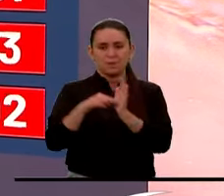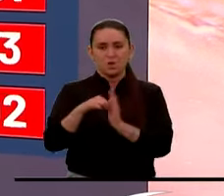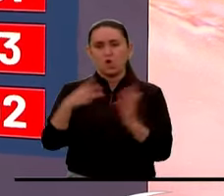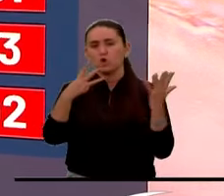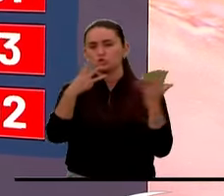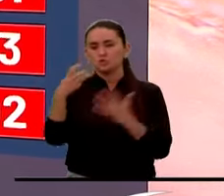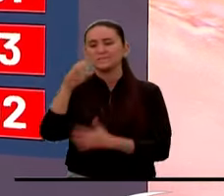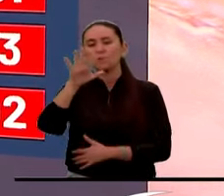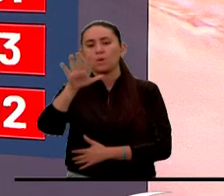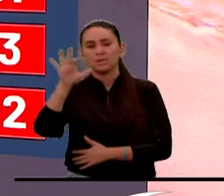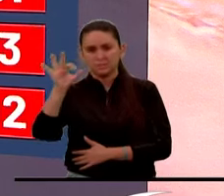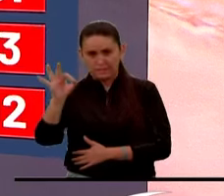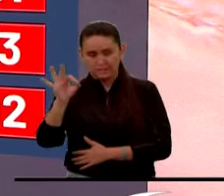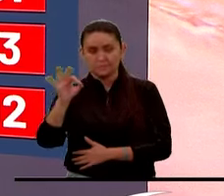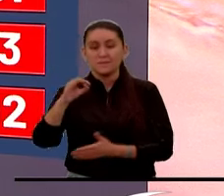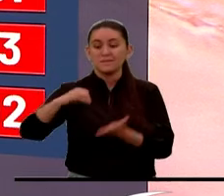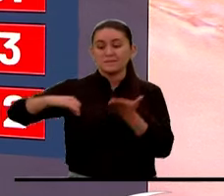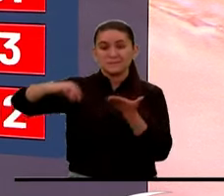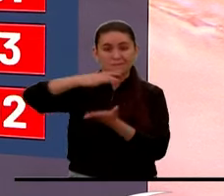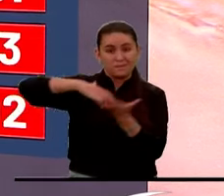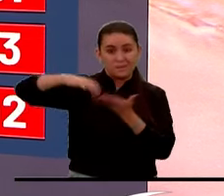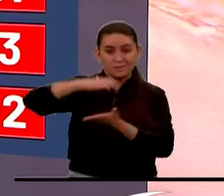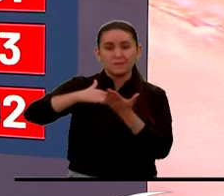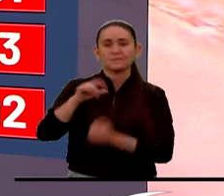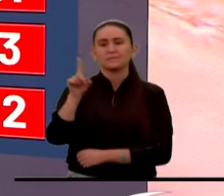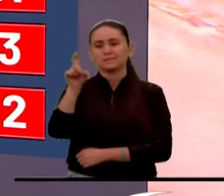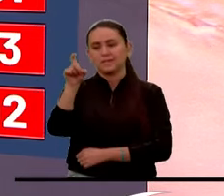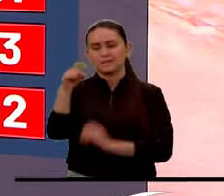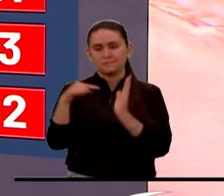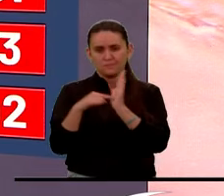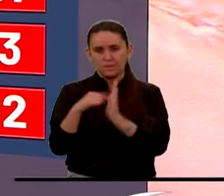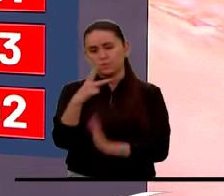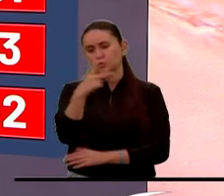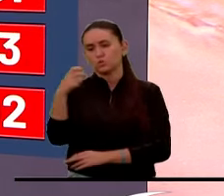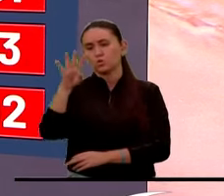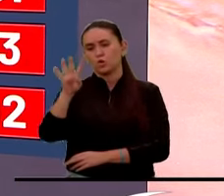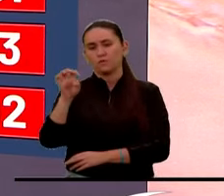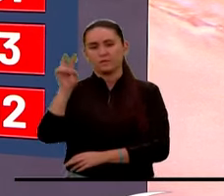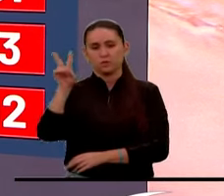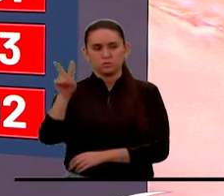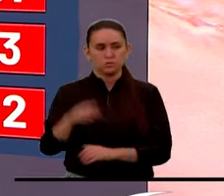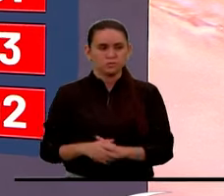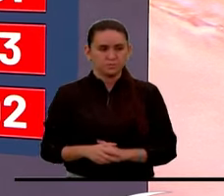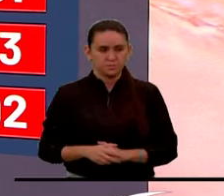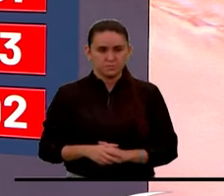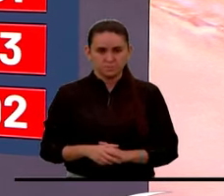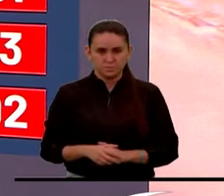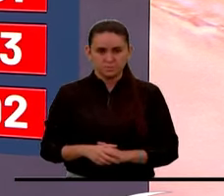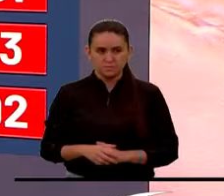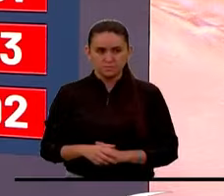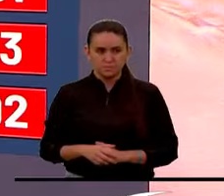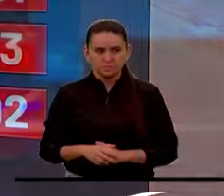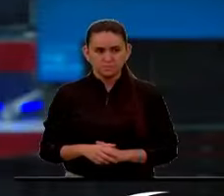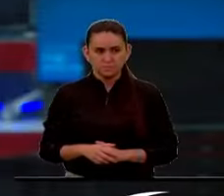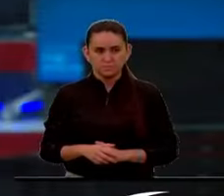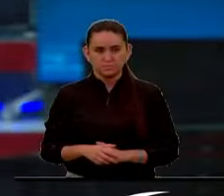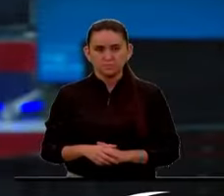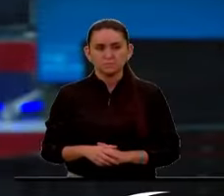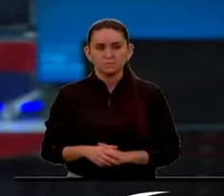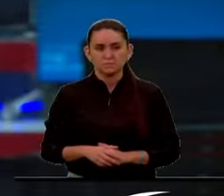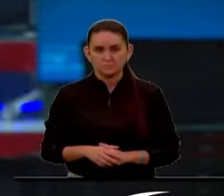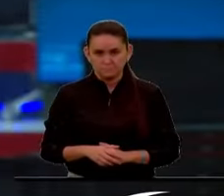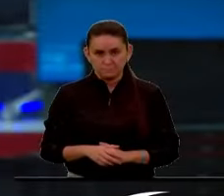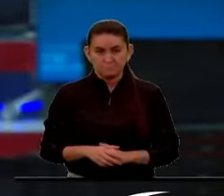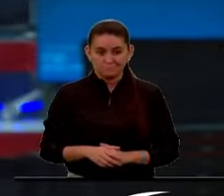.853 y el departamento de Santander reporta 6.292 casos de dengue. A